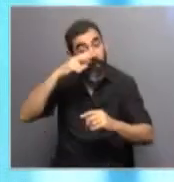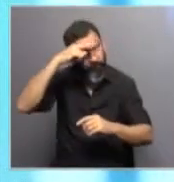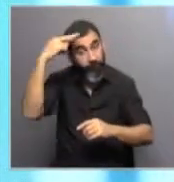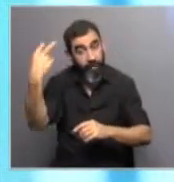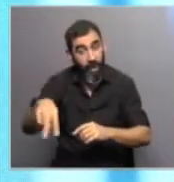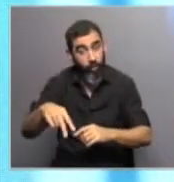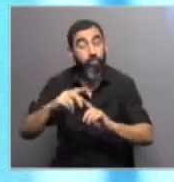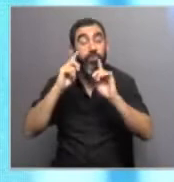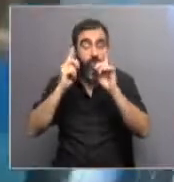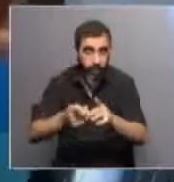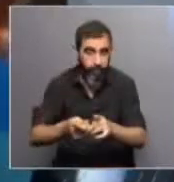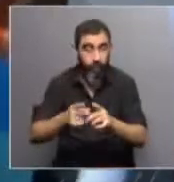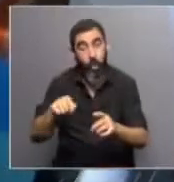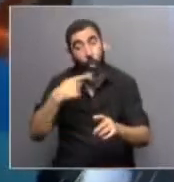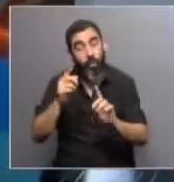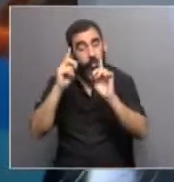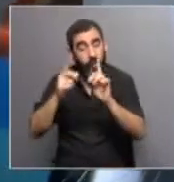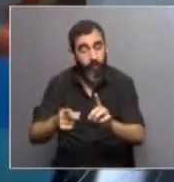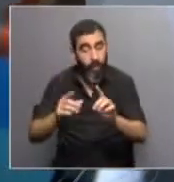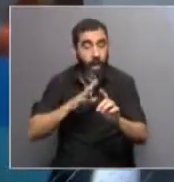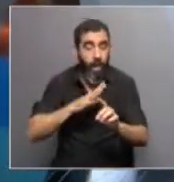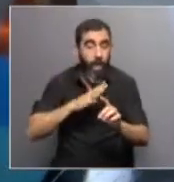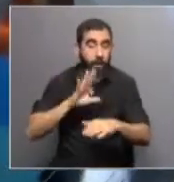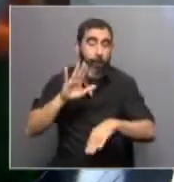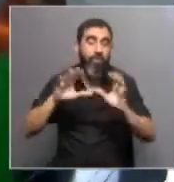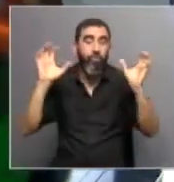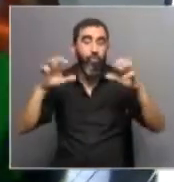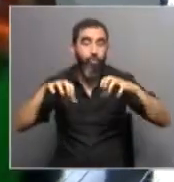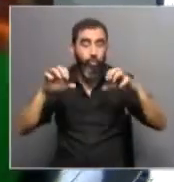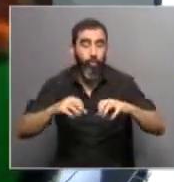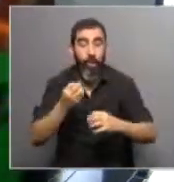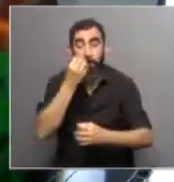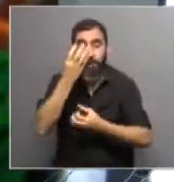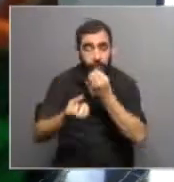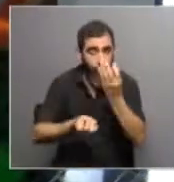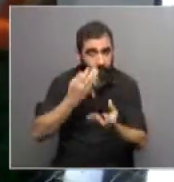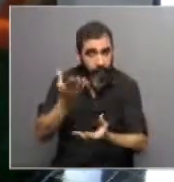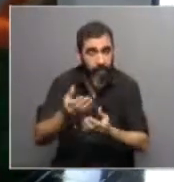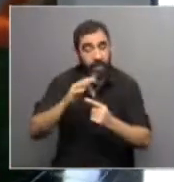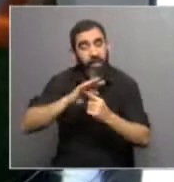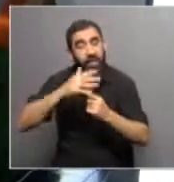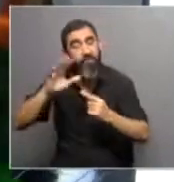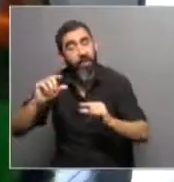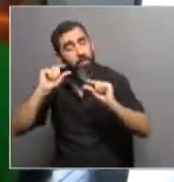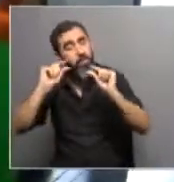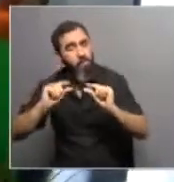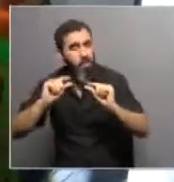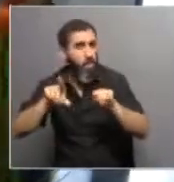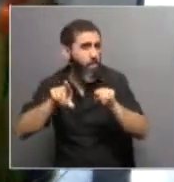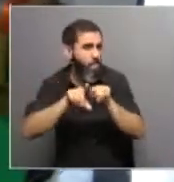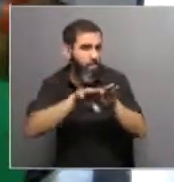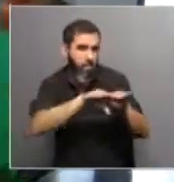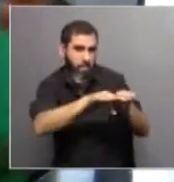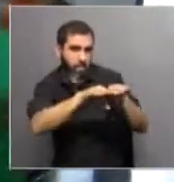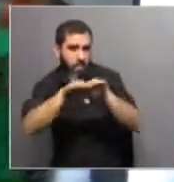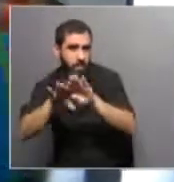es la otra estación que muestra un aumento de lluvias. Primavera e invierno no muestran tendencias muy marcadas,